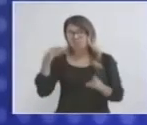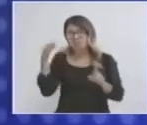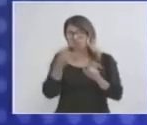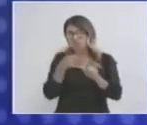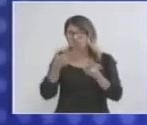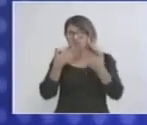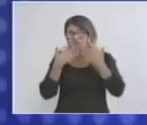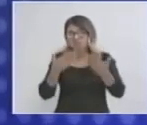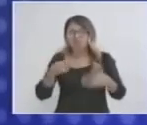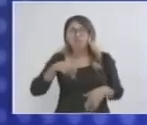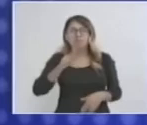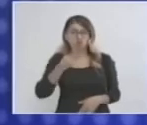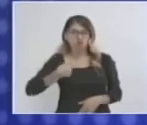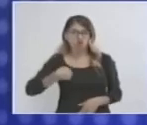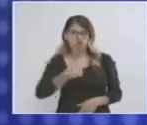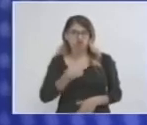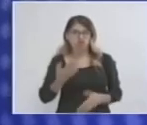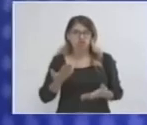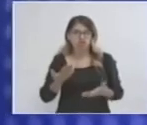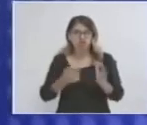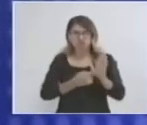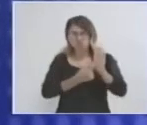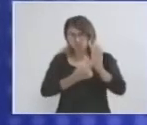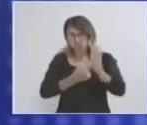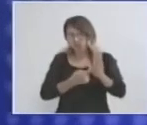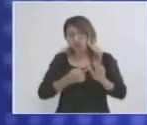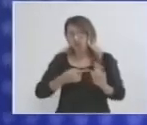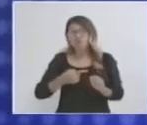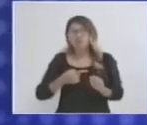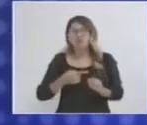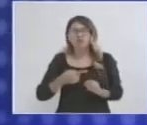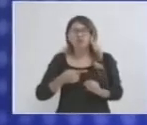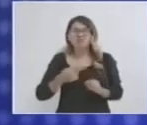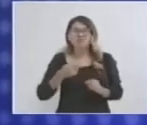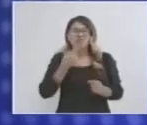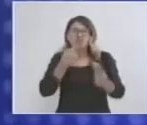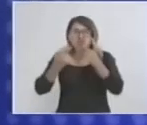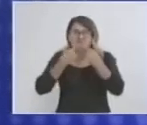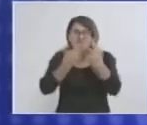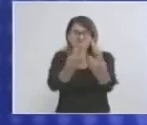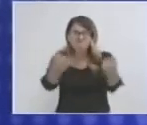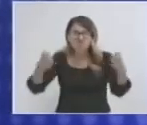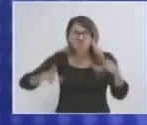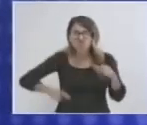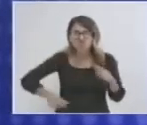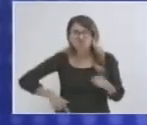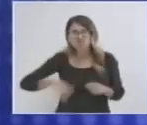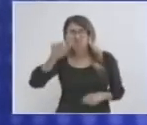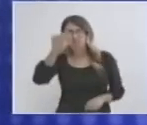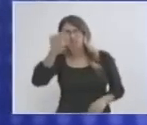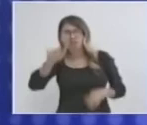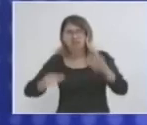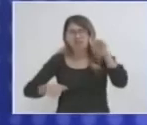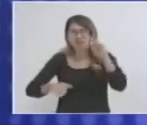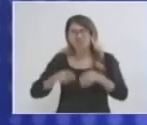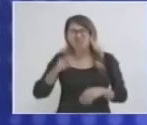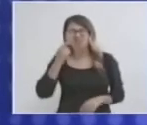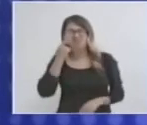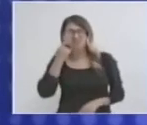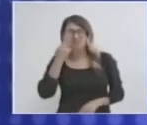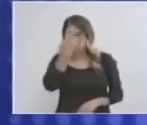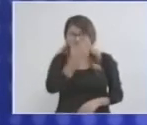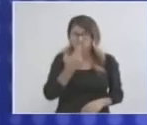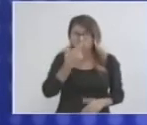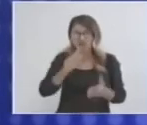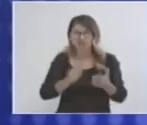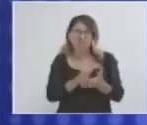también representamos a las empresas en los comités de asignación de obra pública, viendo que se cumpla con la ley, que se cumpla